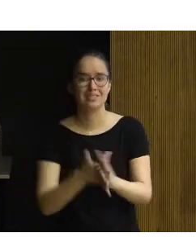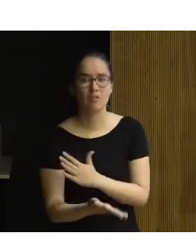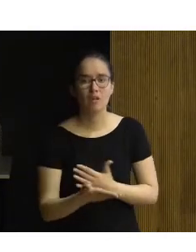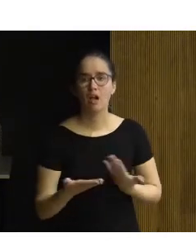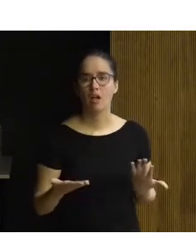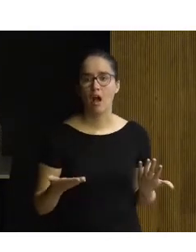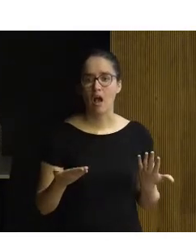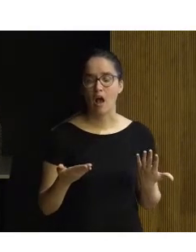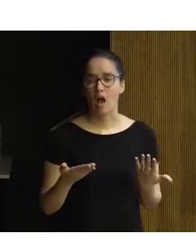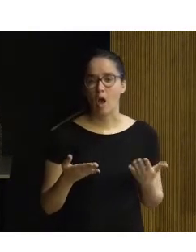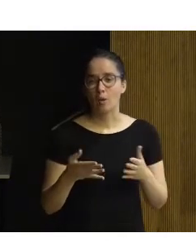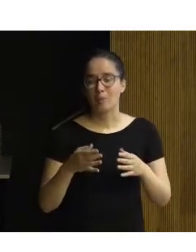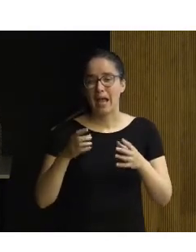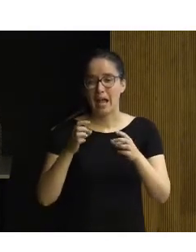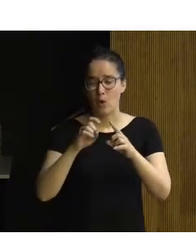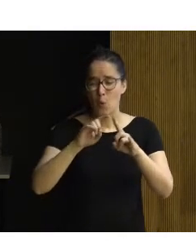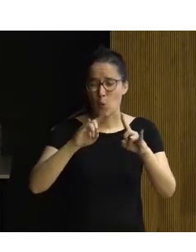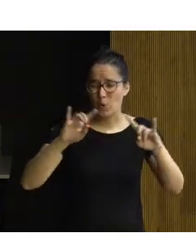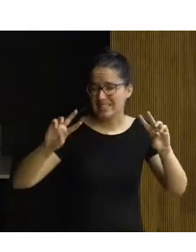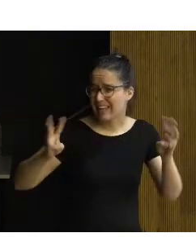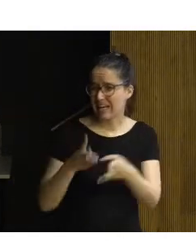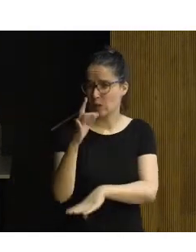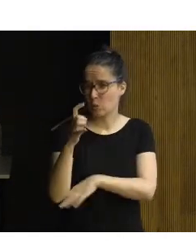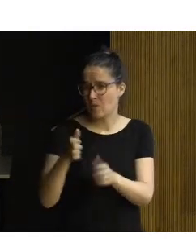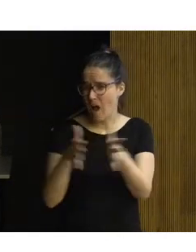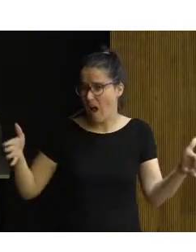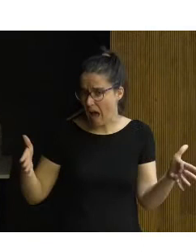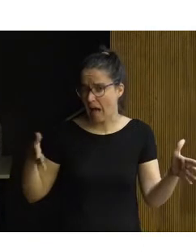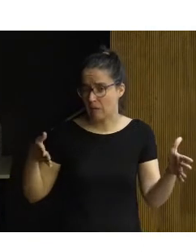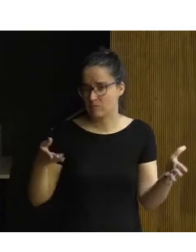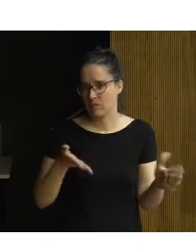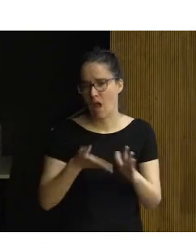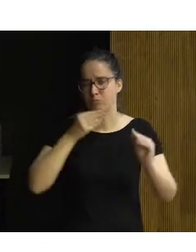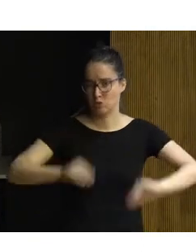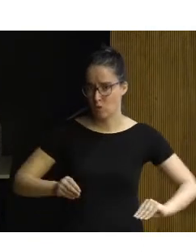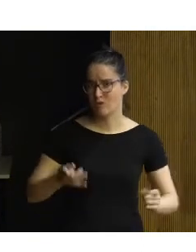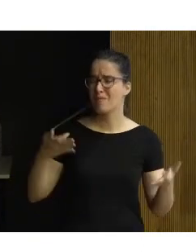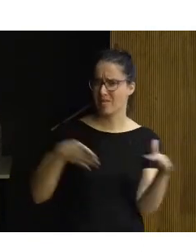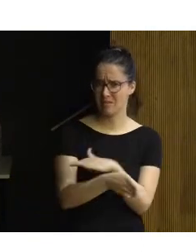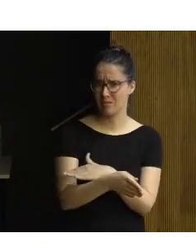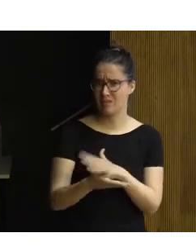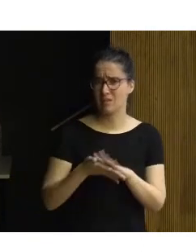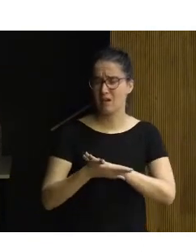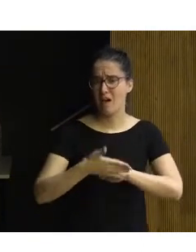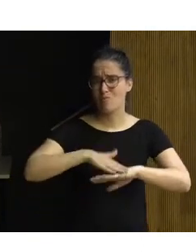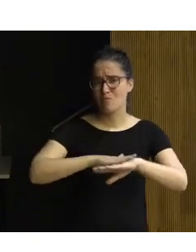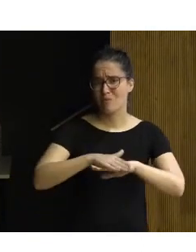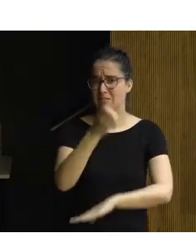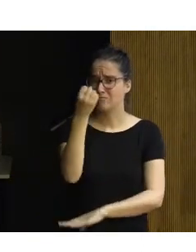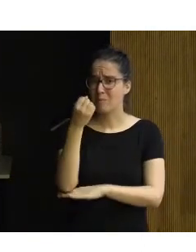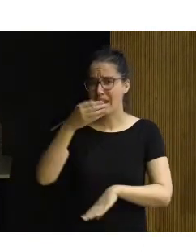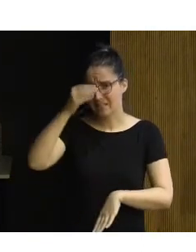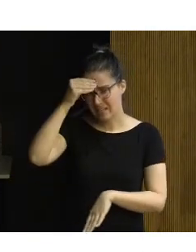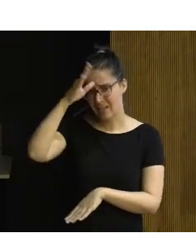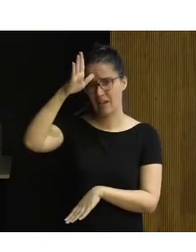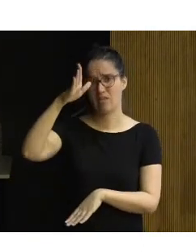gran despliegue de banda ancha, un despliegue de wifi. Hay cosas, digamos, que también son pilares fundamentales para la inteligencia